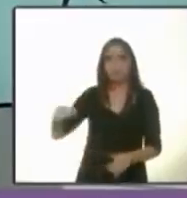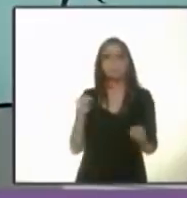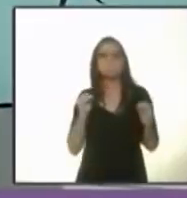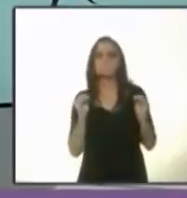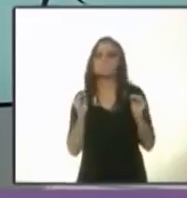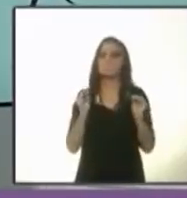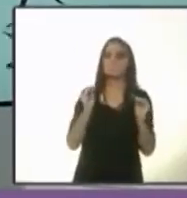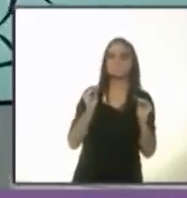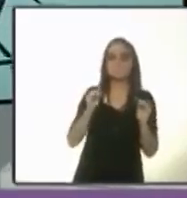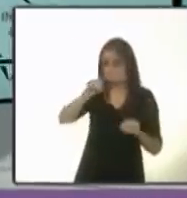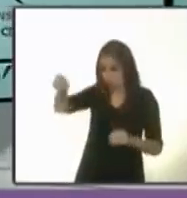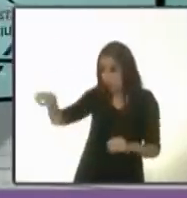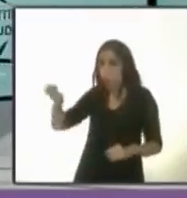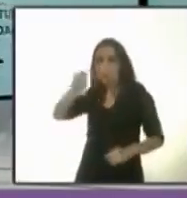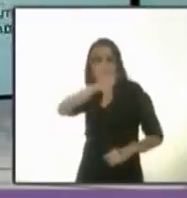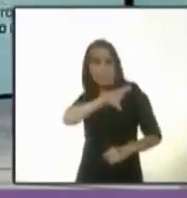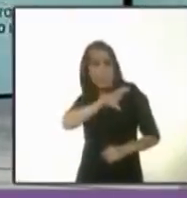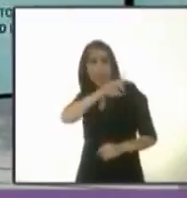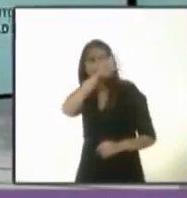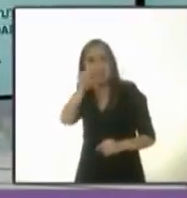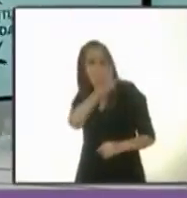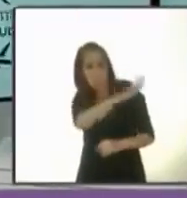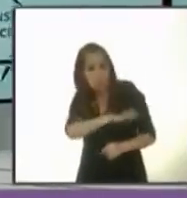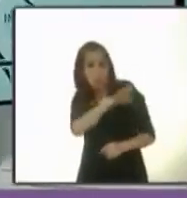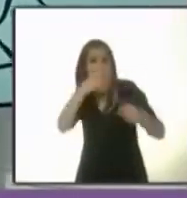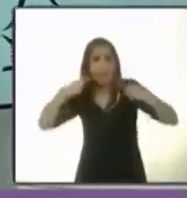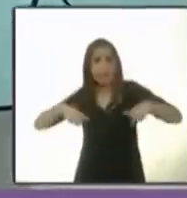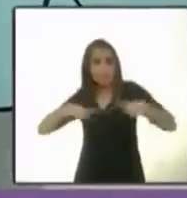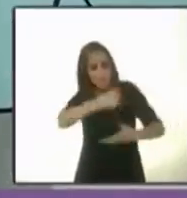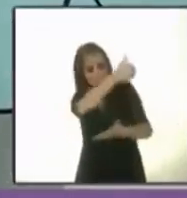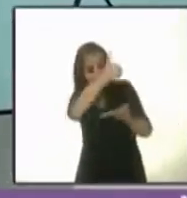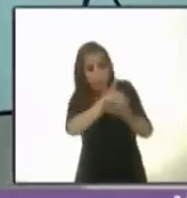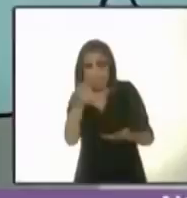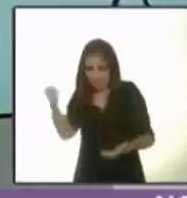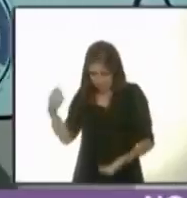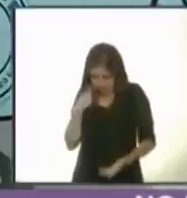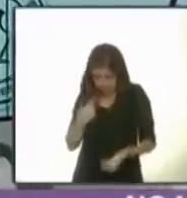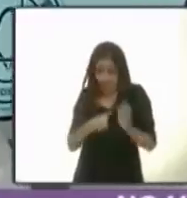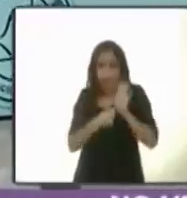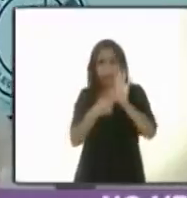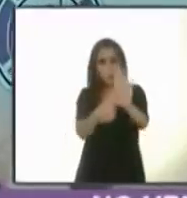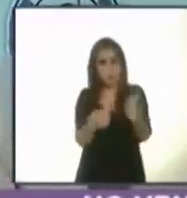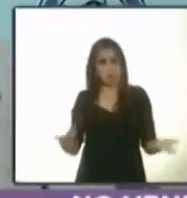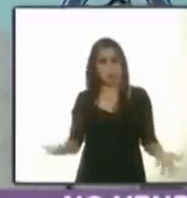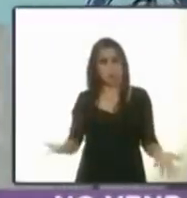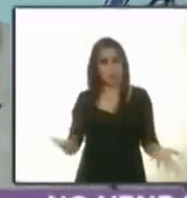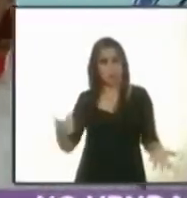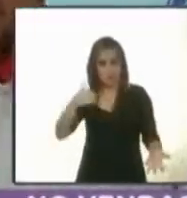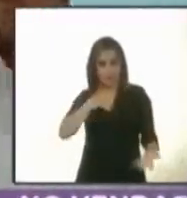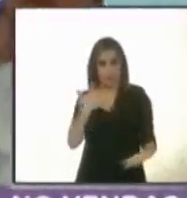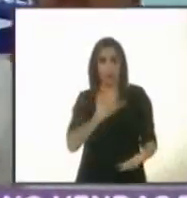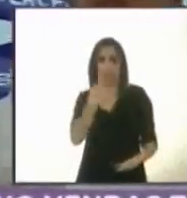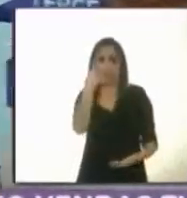quieren al pueblo, si tanto quieren a la ciudadanía, desde aquí se demuestra. Yo traigo una hoja.